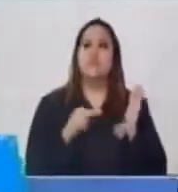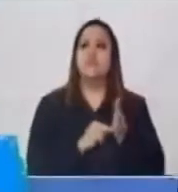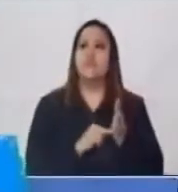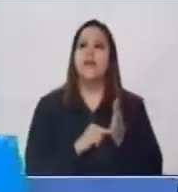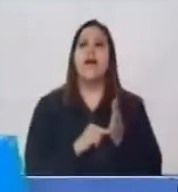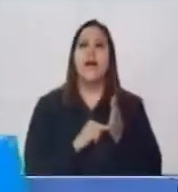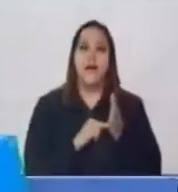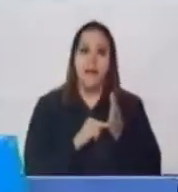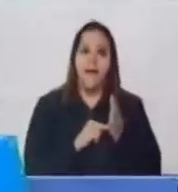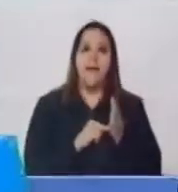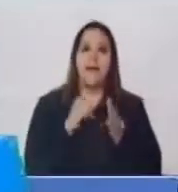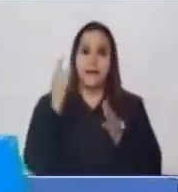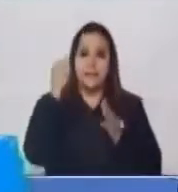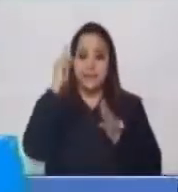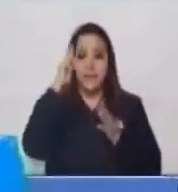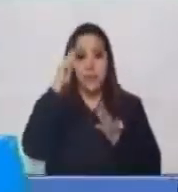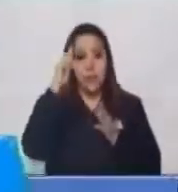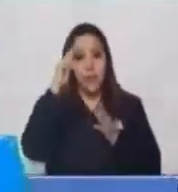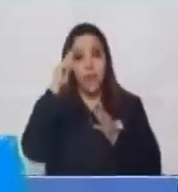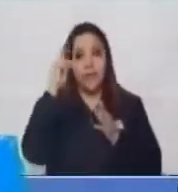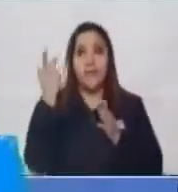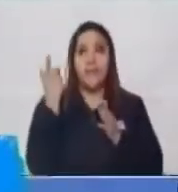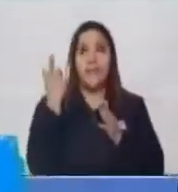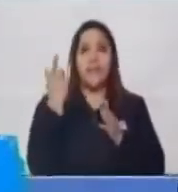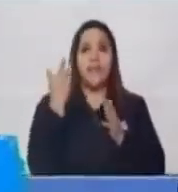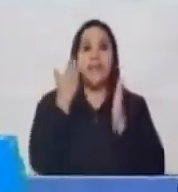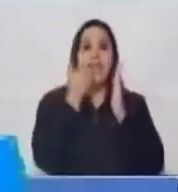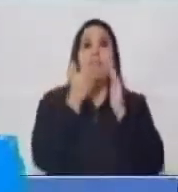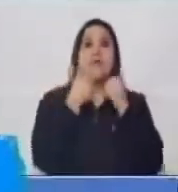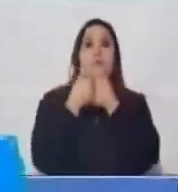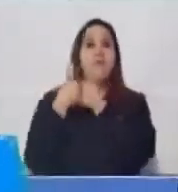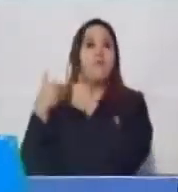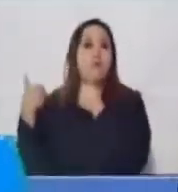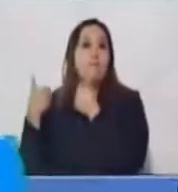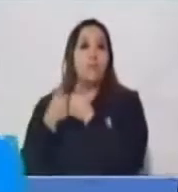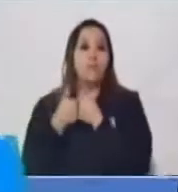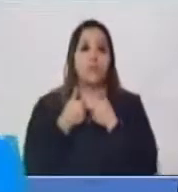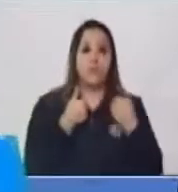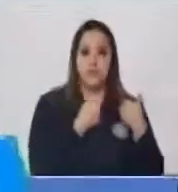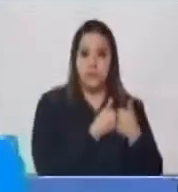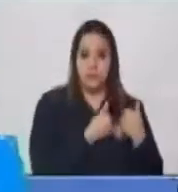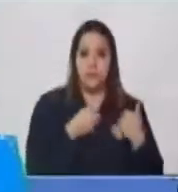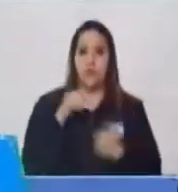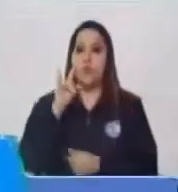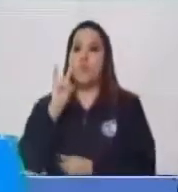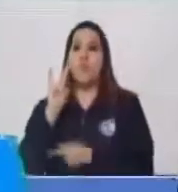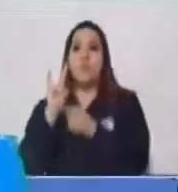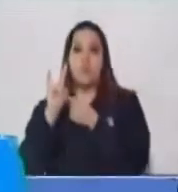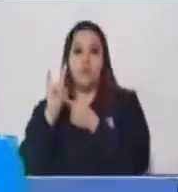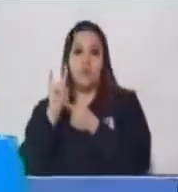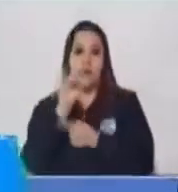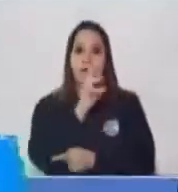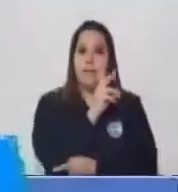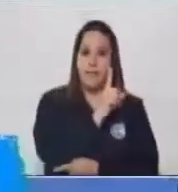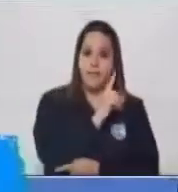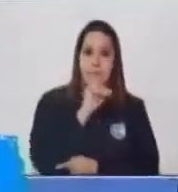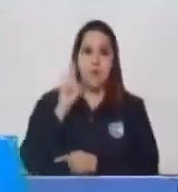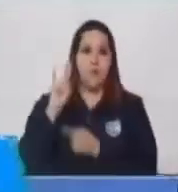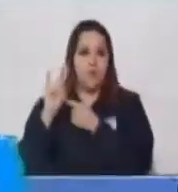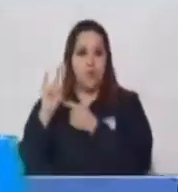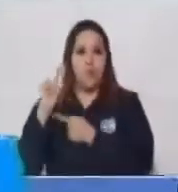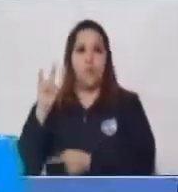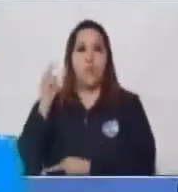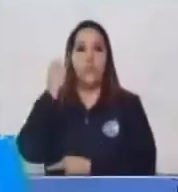Pero se recuerdan que lo dividimos en unidades y en decenas Entonces, acá